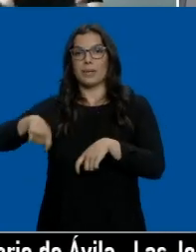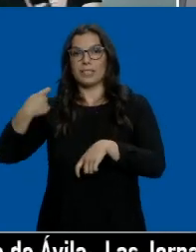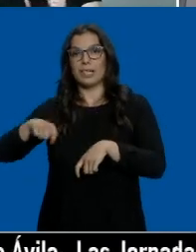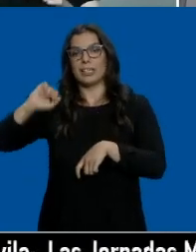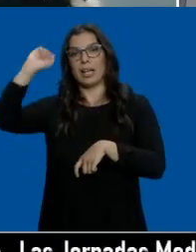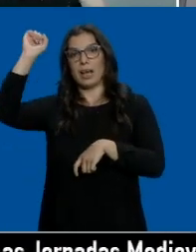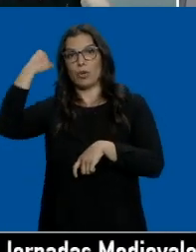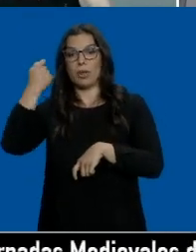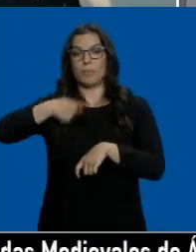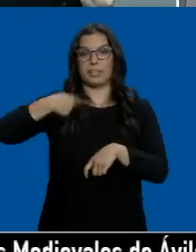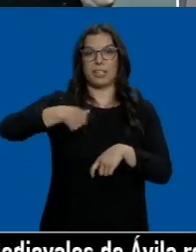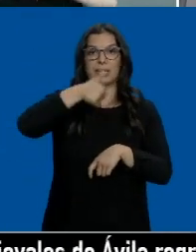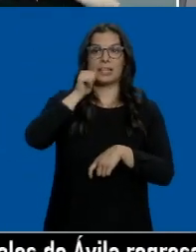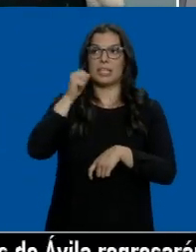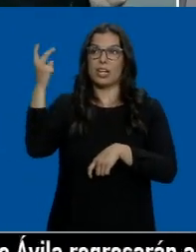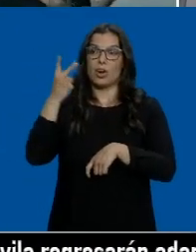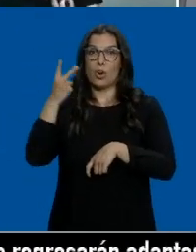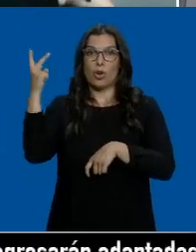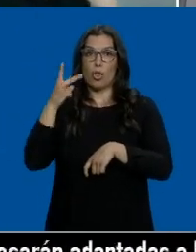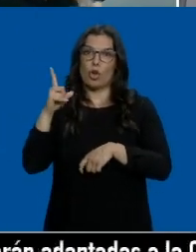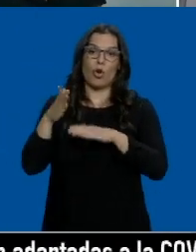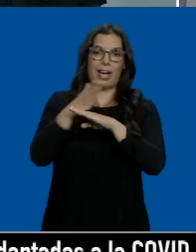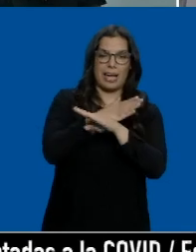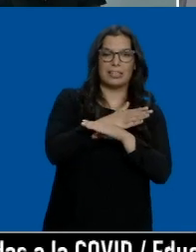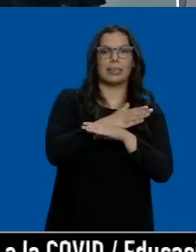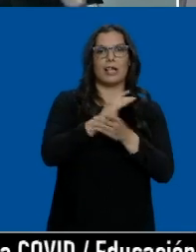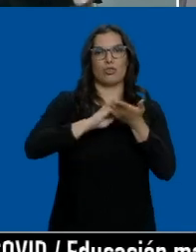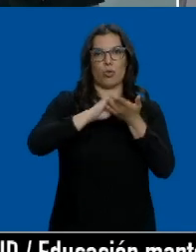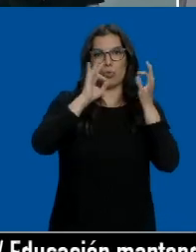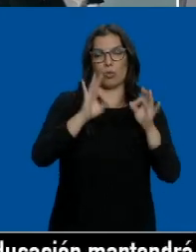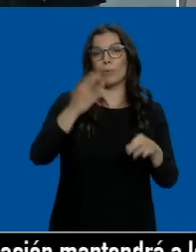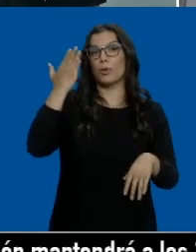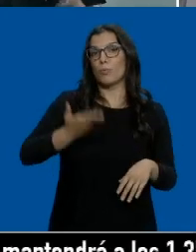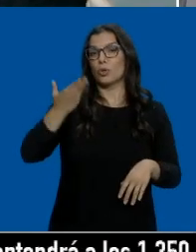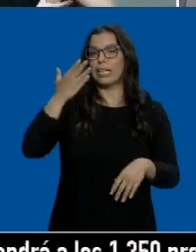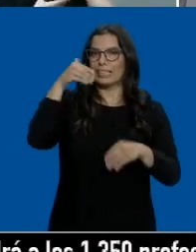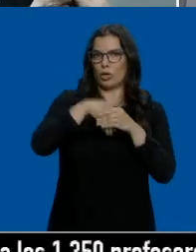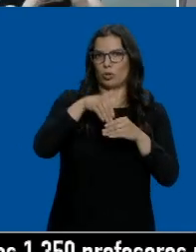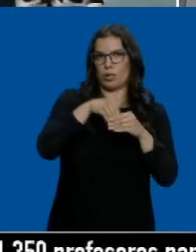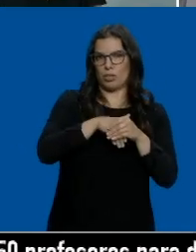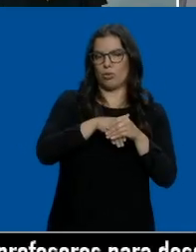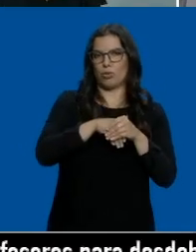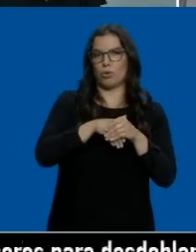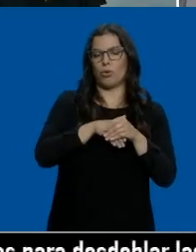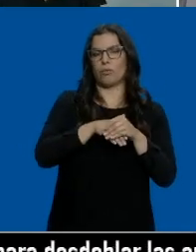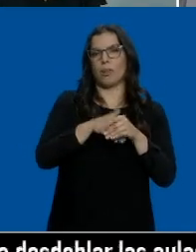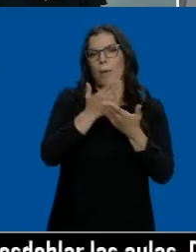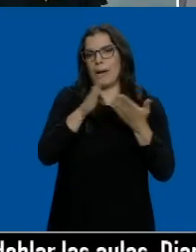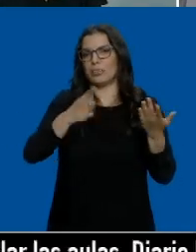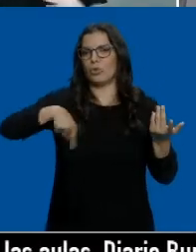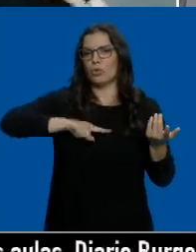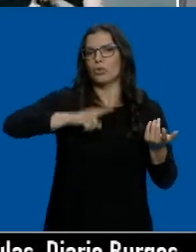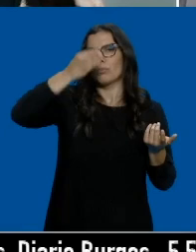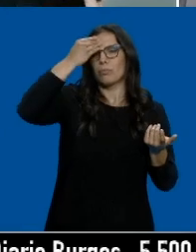Aragonés y el presidente Sánchez. Pero, insisto, lo importante son los contenidos, más allá de que, desde nuestro punto de vista,